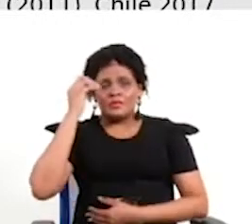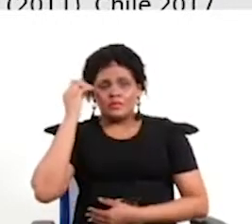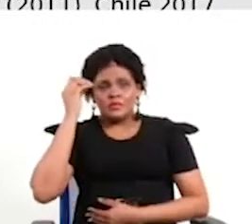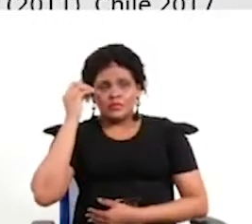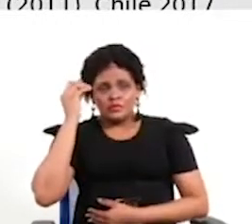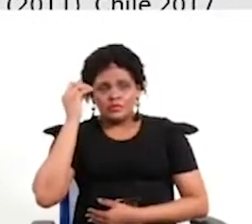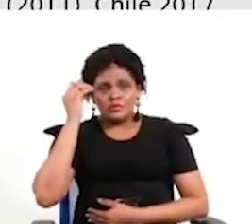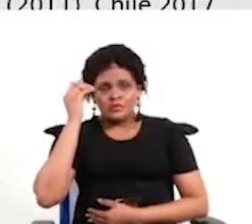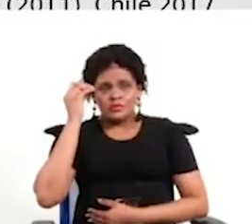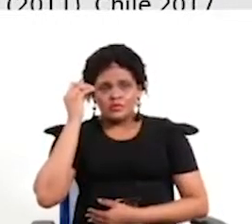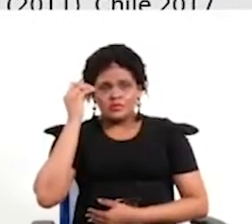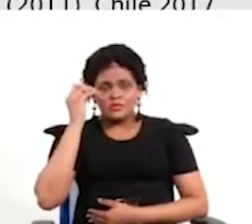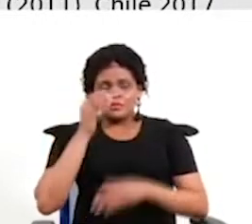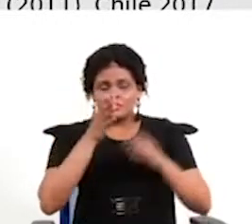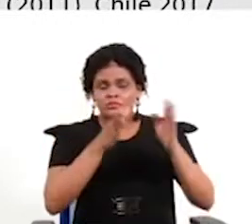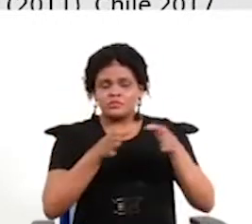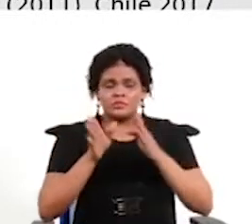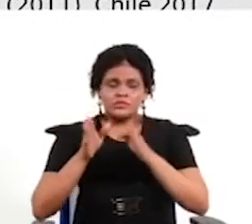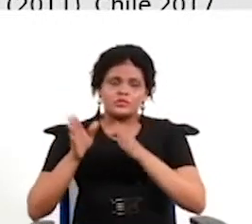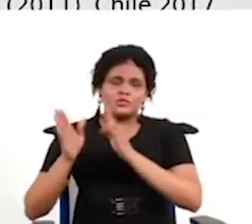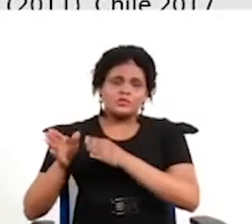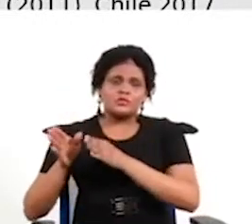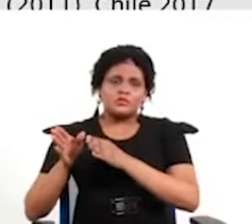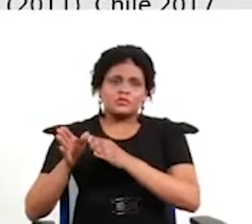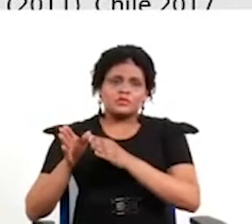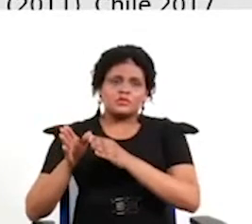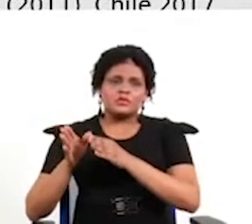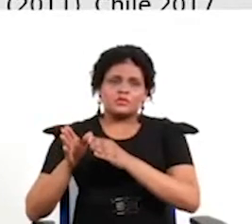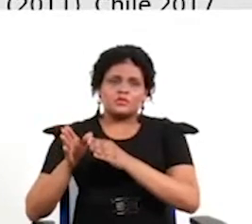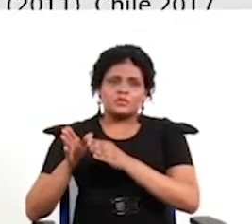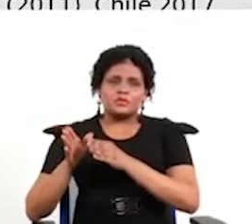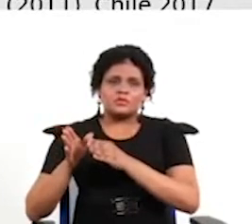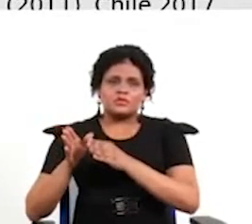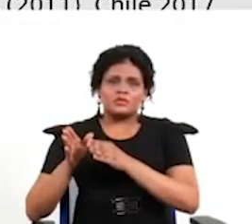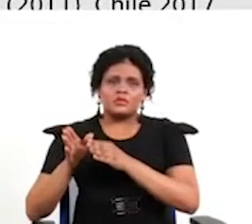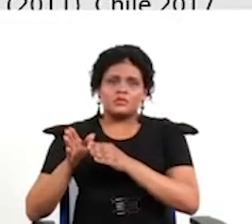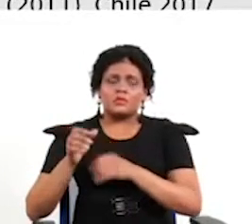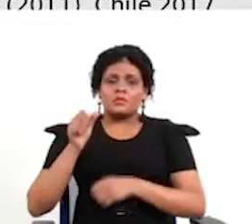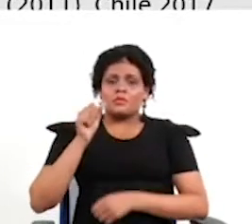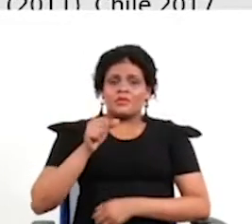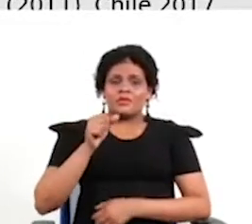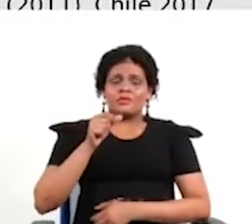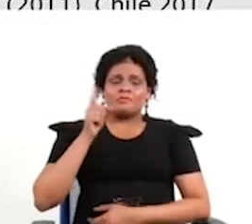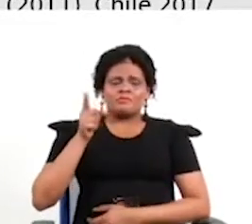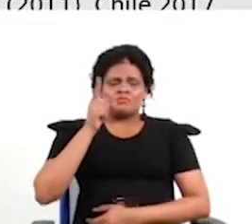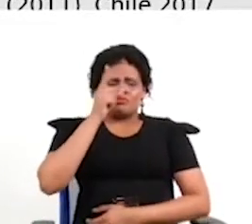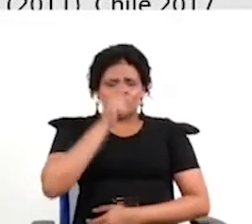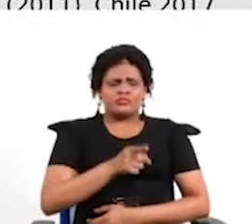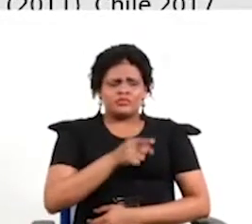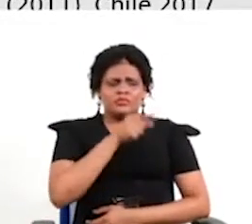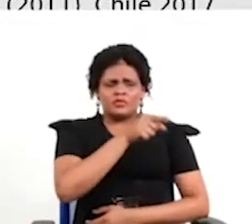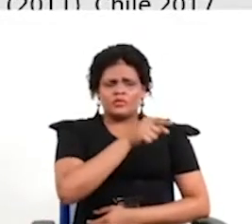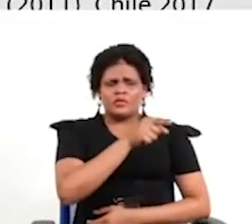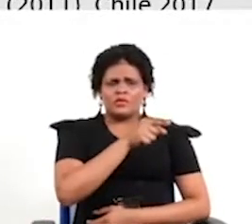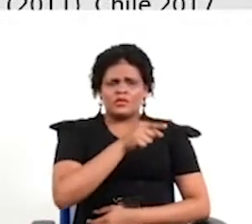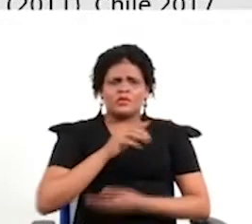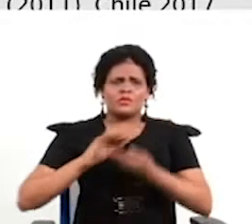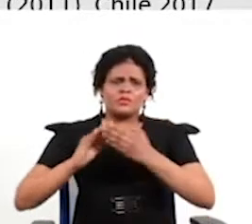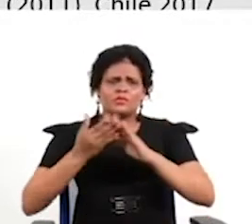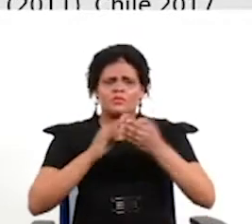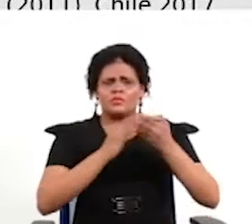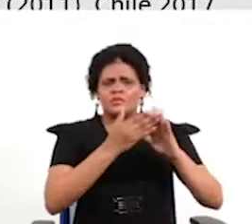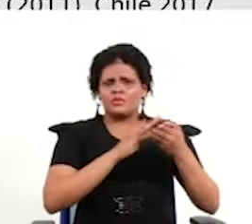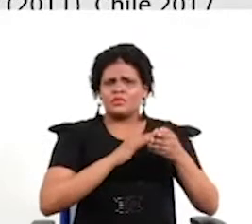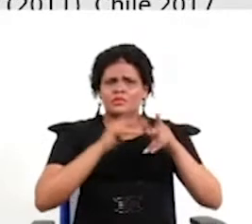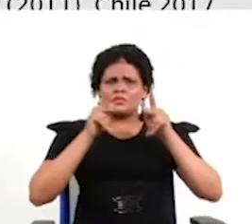legitimidad para establecer qué entra y qué no, pero sí al menos obligar a discutir aquello que la ciudadanía ha debatido